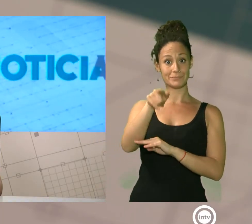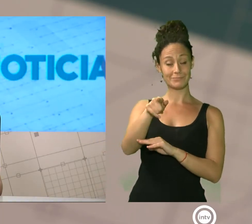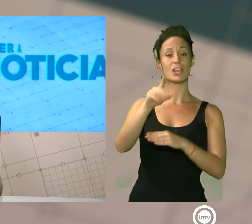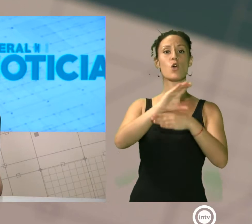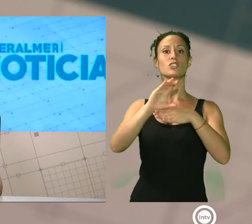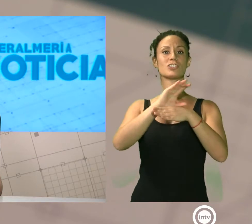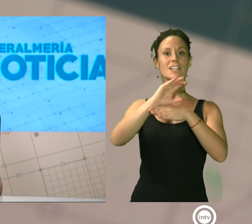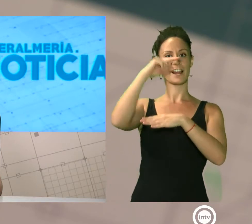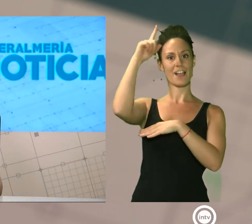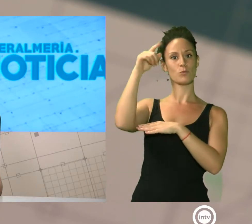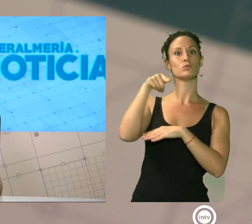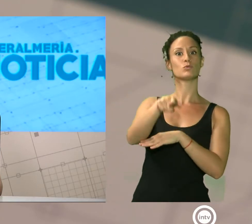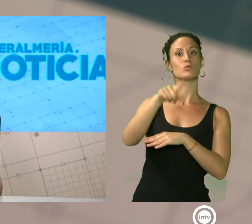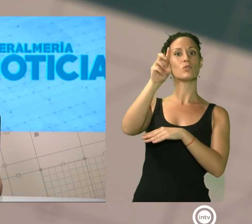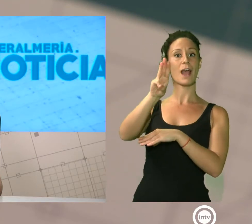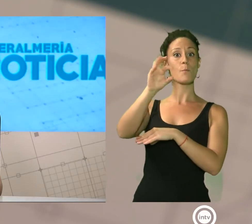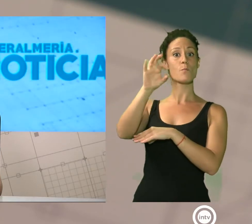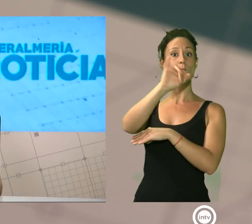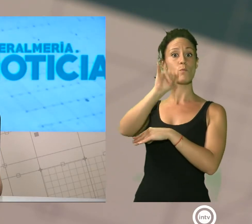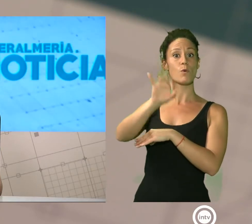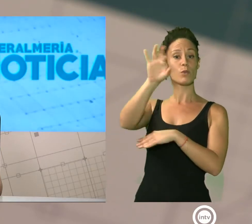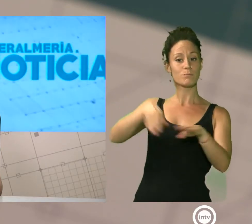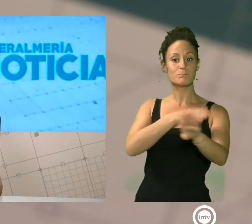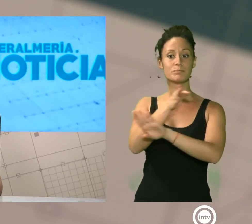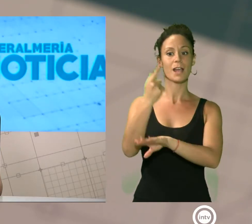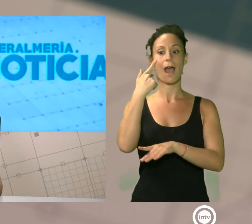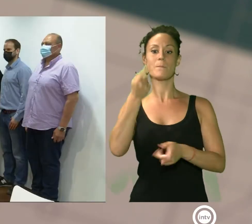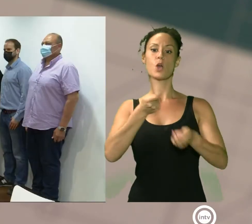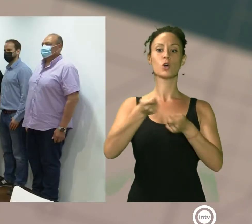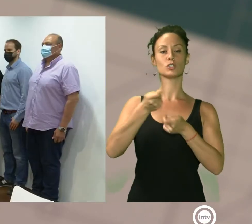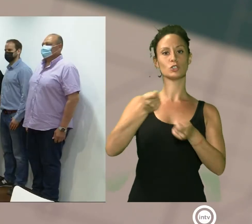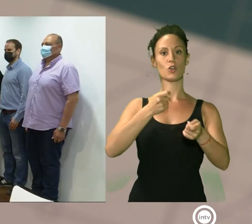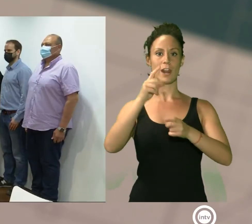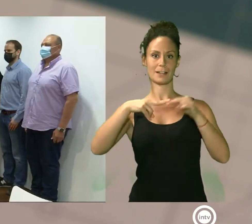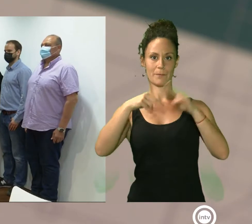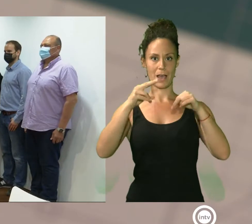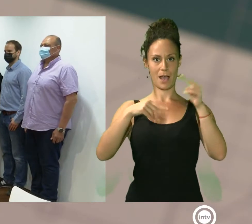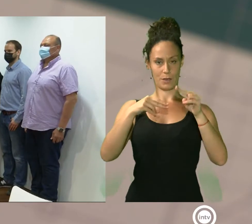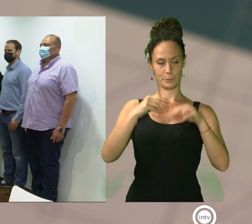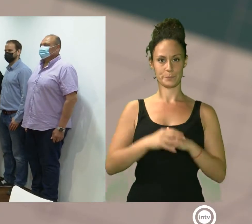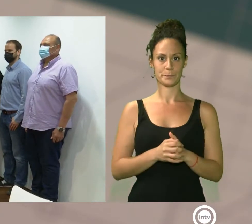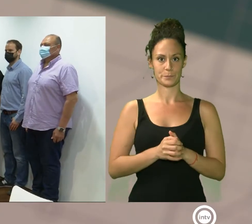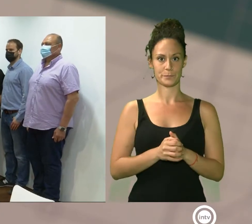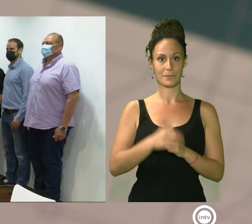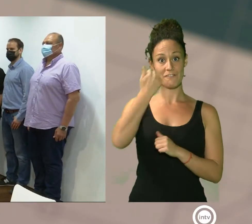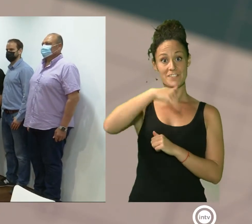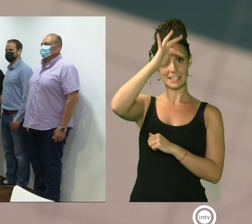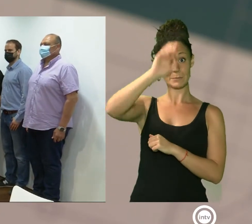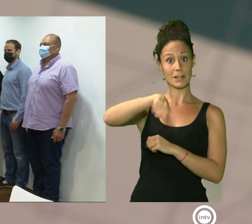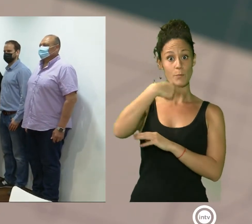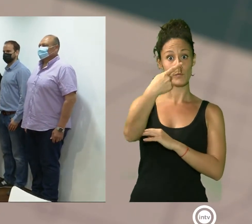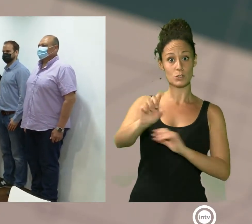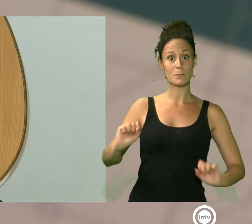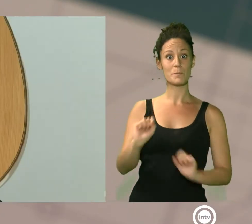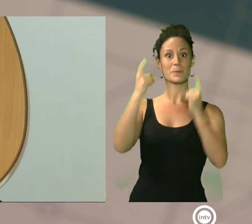para supervisar los trabajos y anunciar las próximas actuaciones. El próximo fin de semana se estrenará el documental La